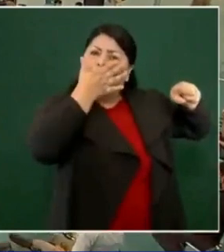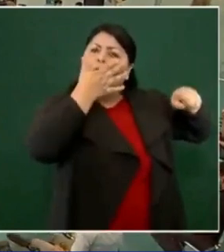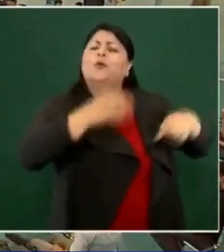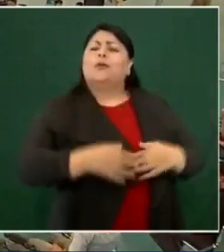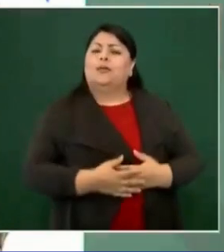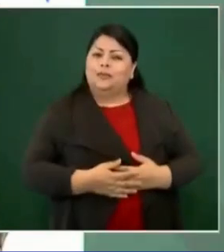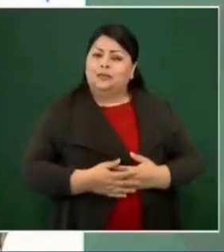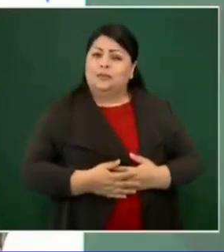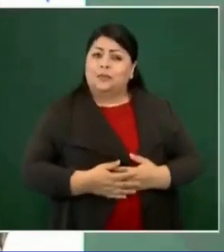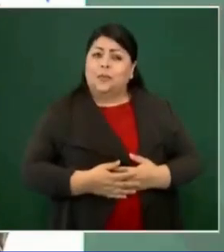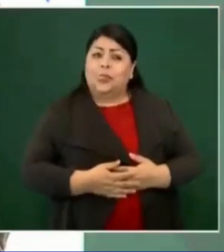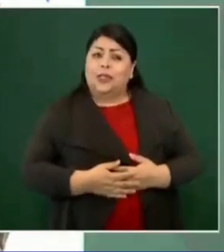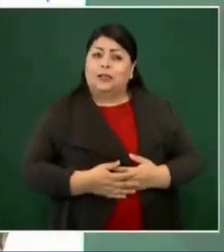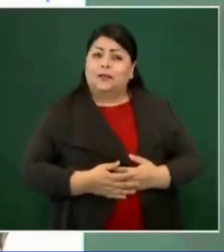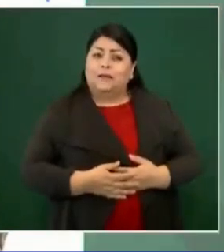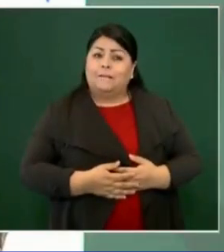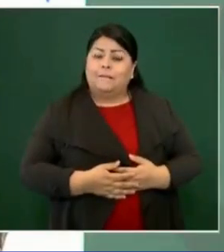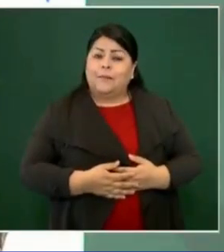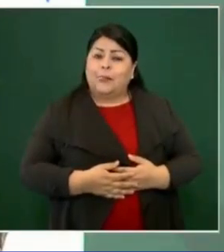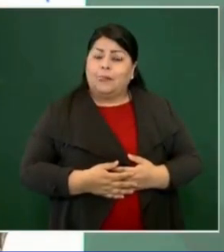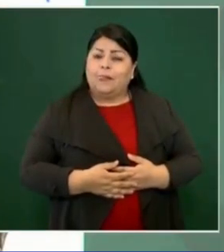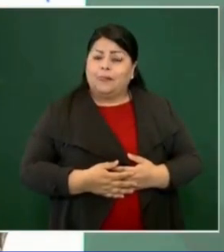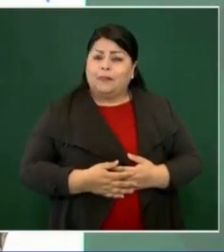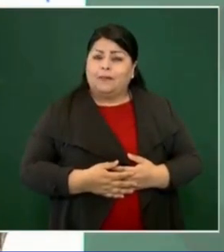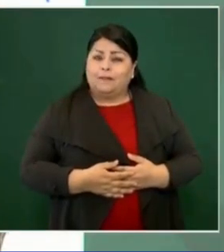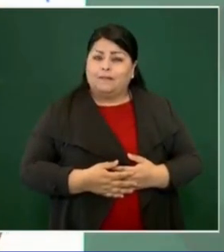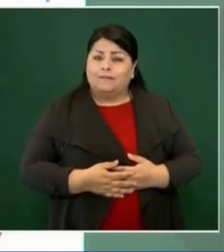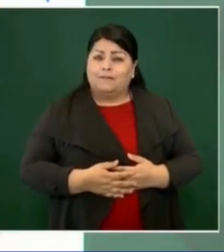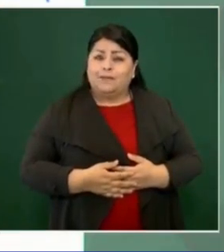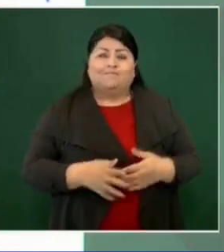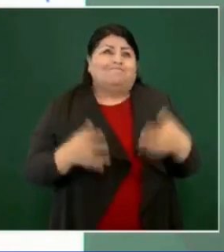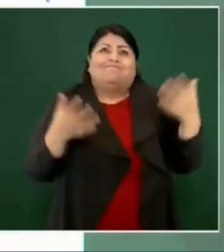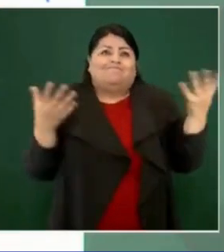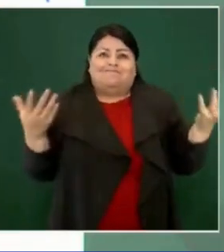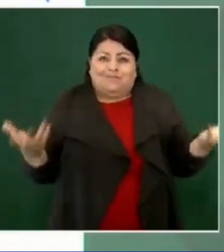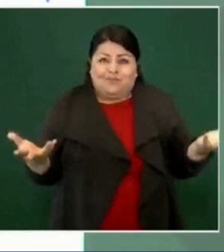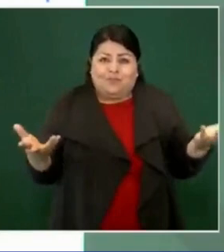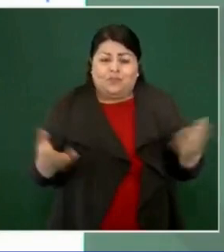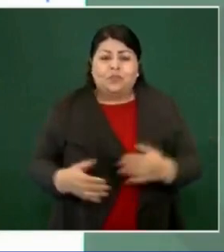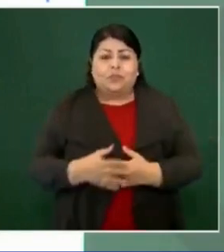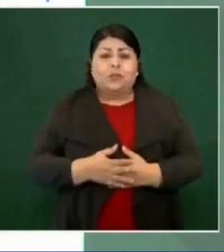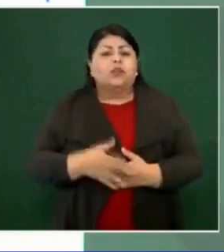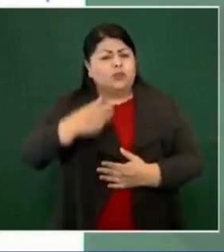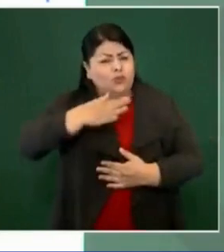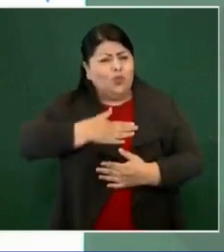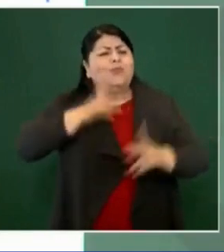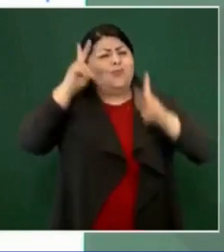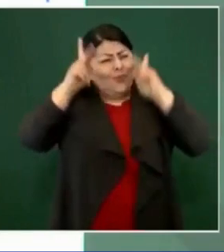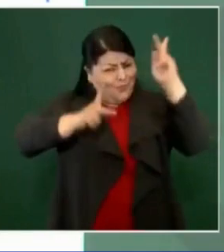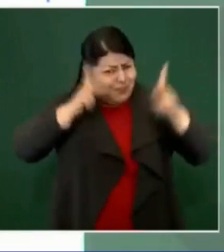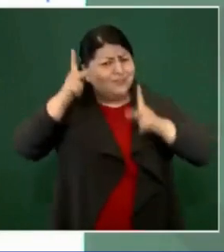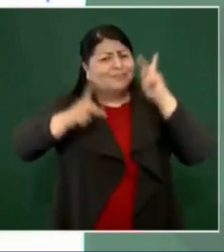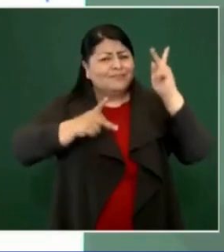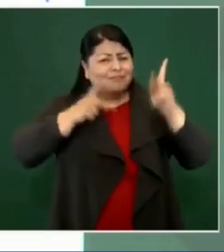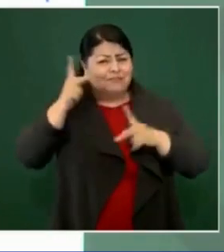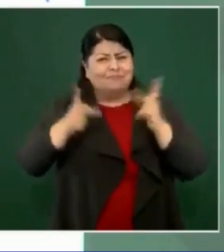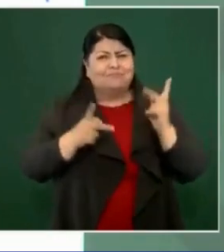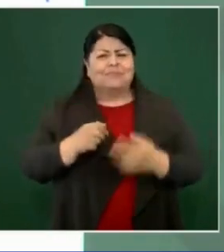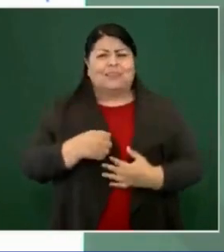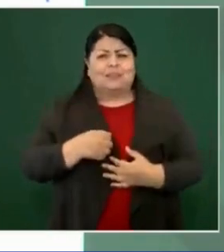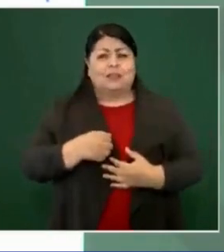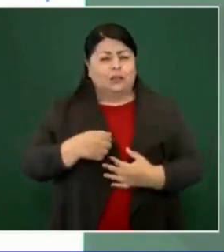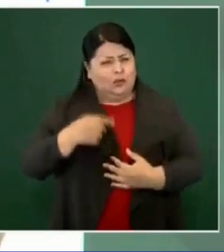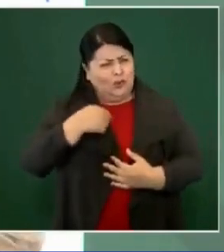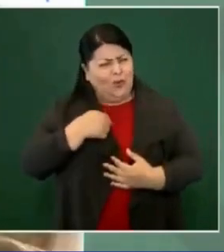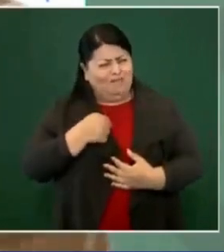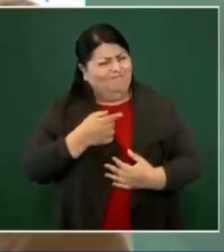él montó el museo. Bueno, cuando lo visité, una de las veces me